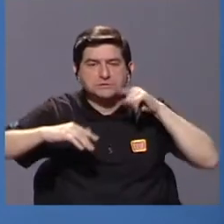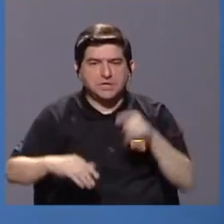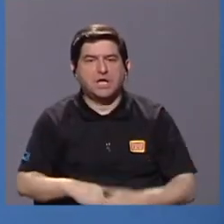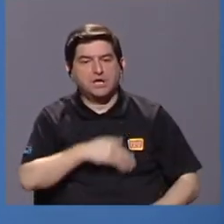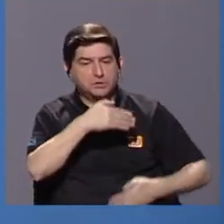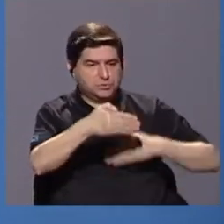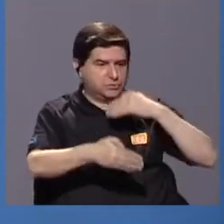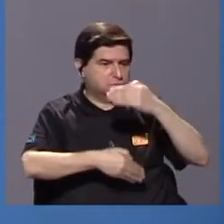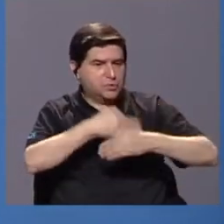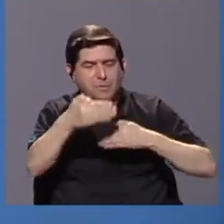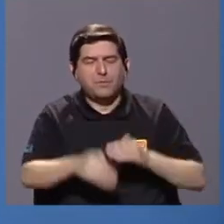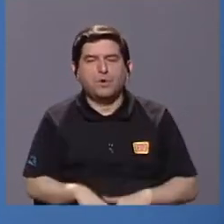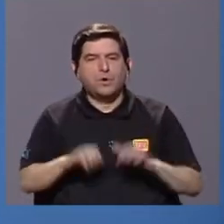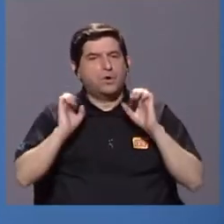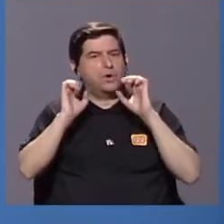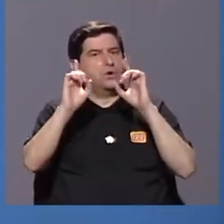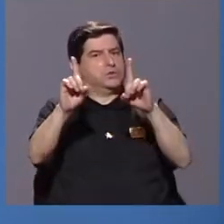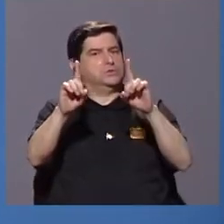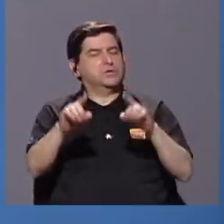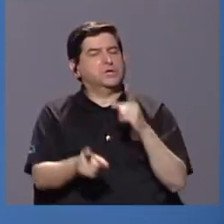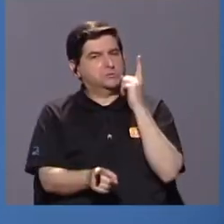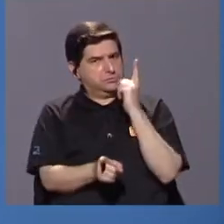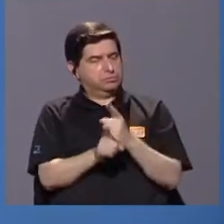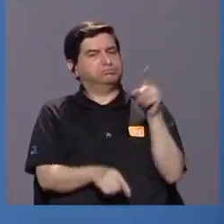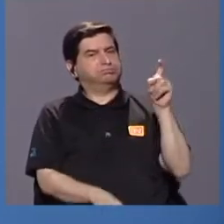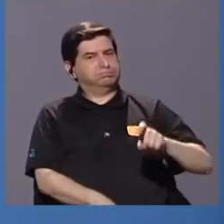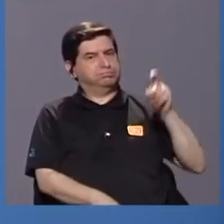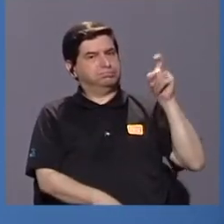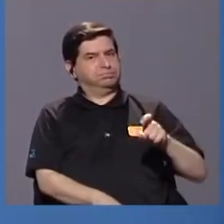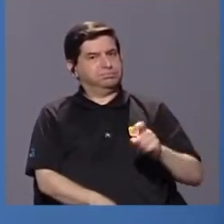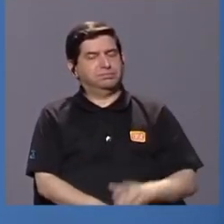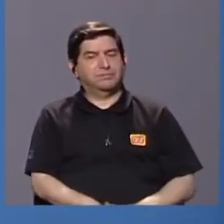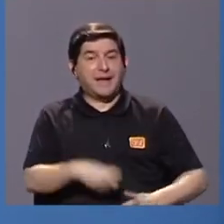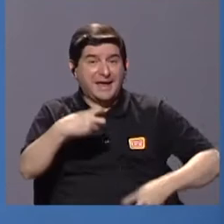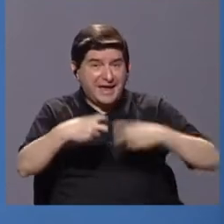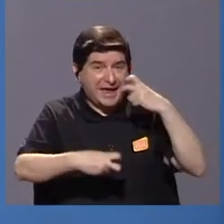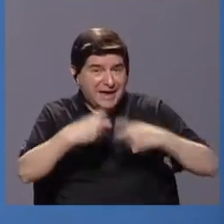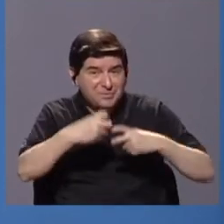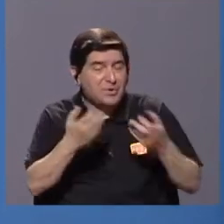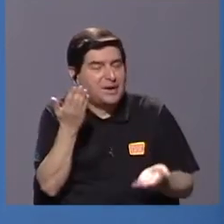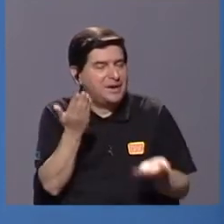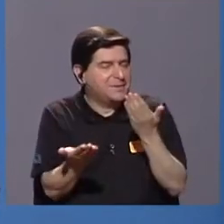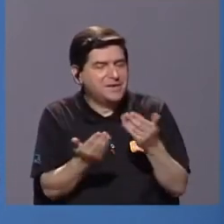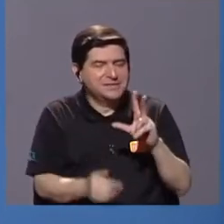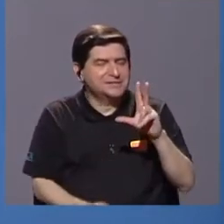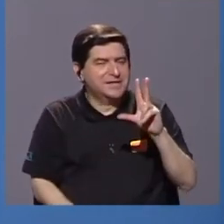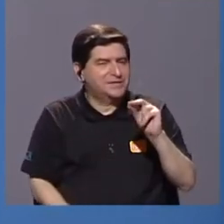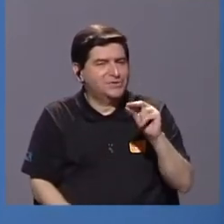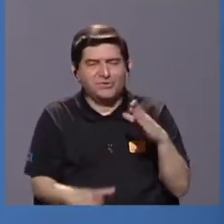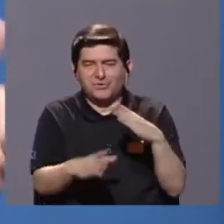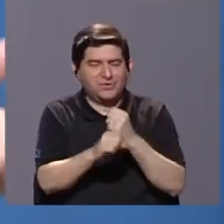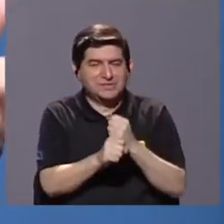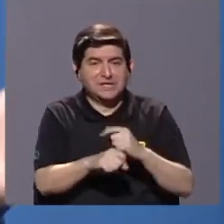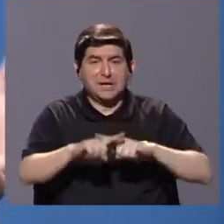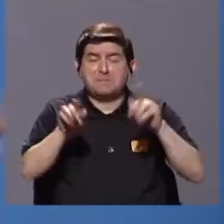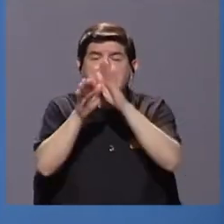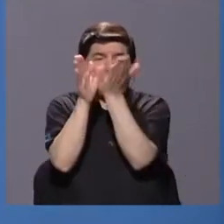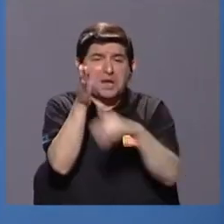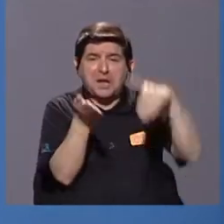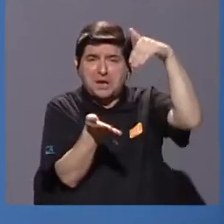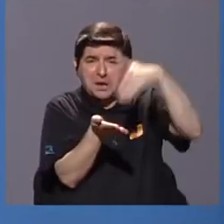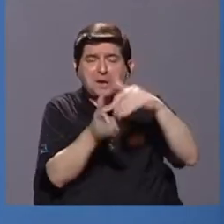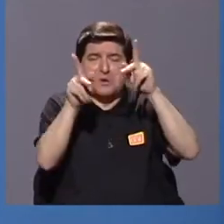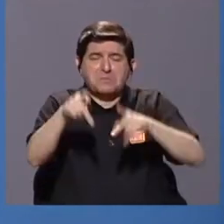gestionarlo educativamente de una manera adecuada, que tal vez es el problema que no se ha hecho. Mientras que aquí en el Valle Central la gente básicamente